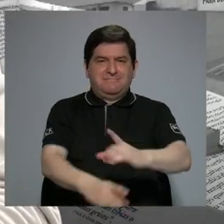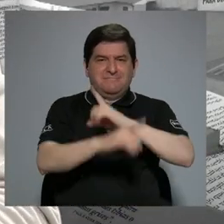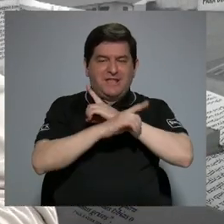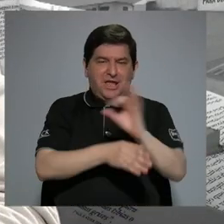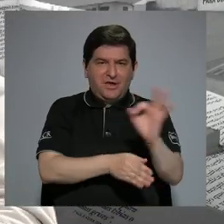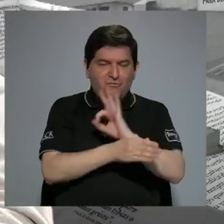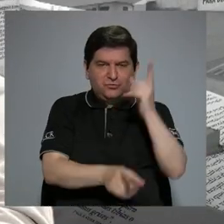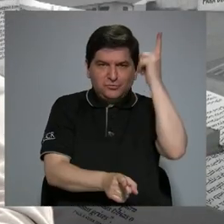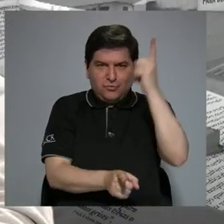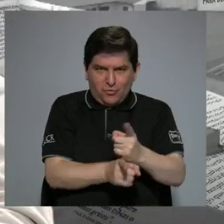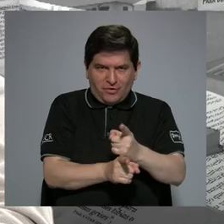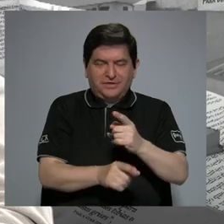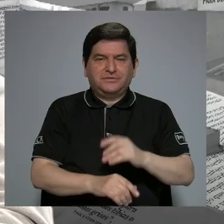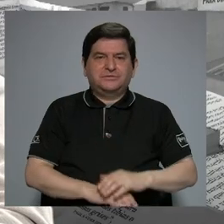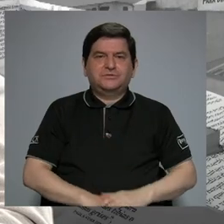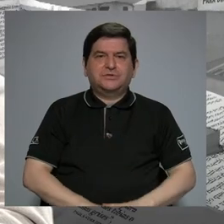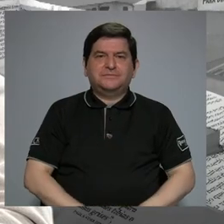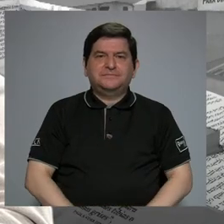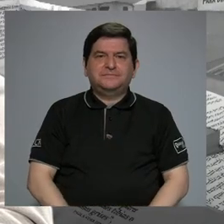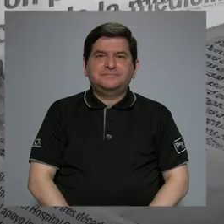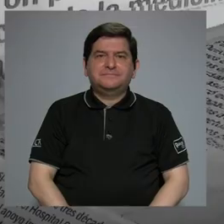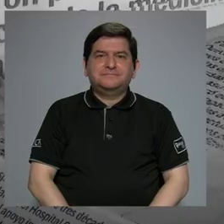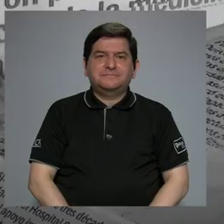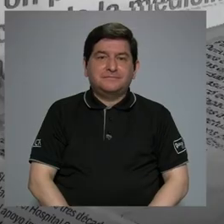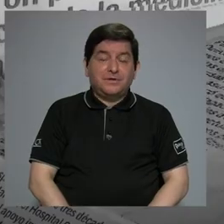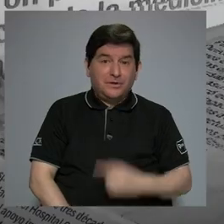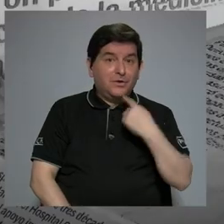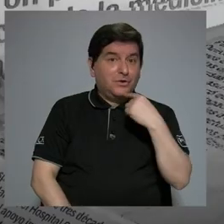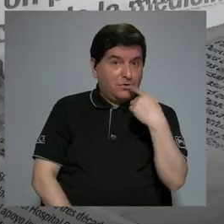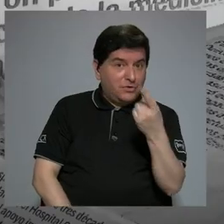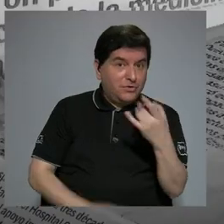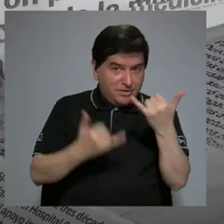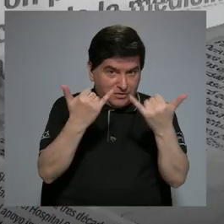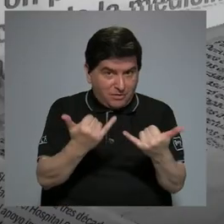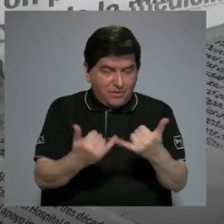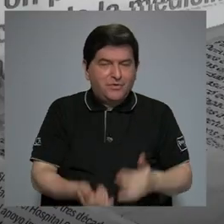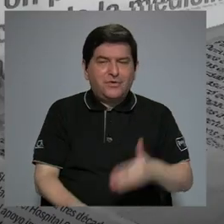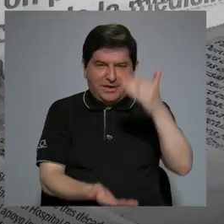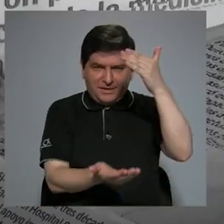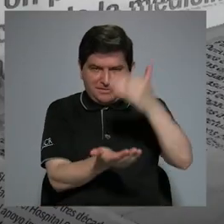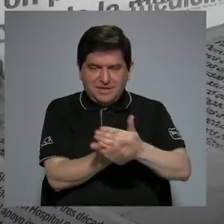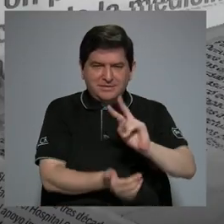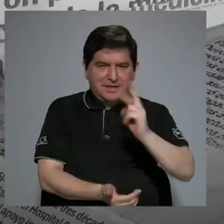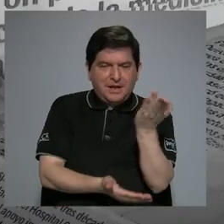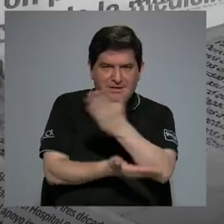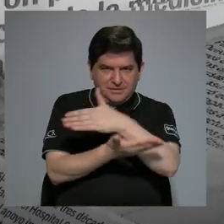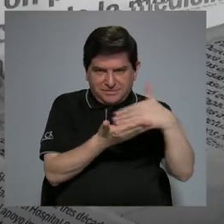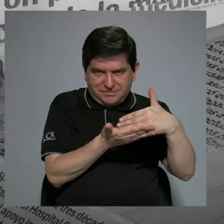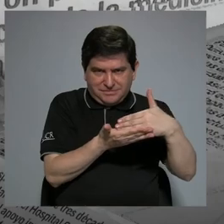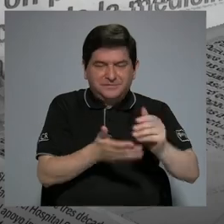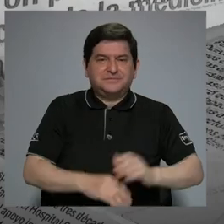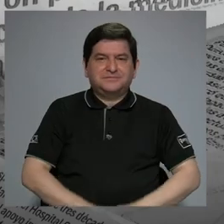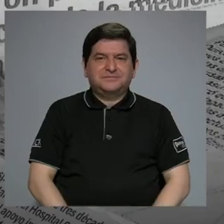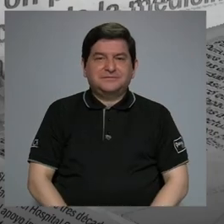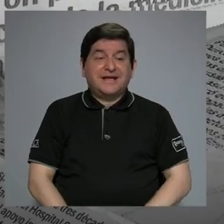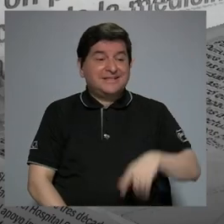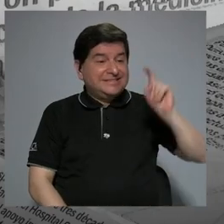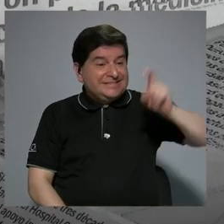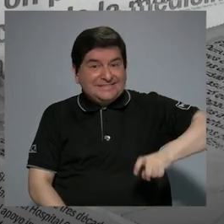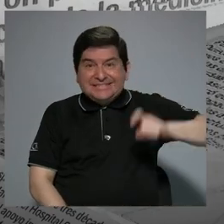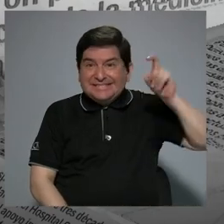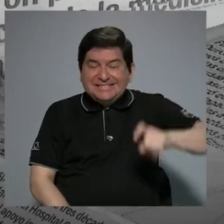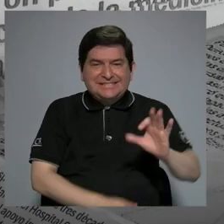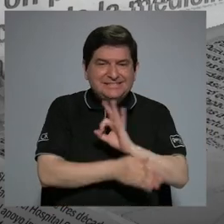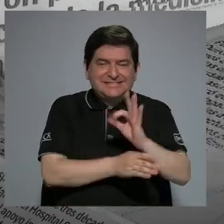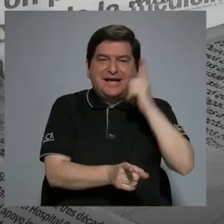funcione apropiadamente. Entonces con esas palabras vamos a terminar este segundo bloque, es necesario